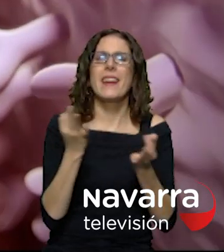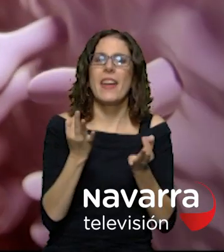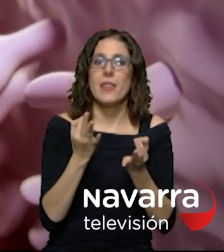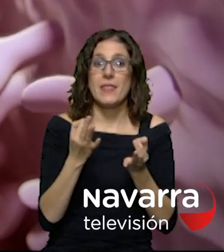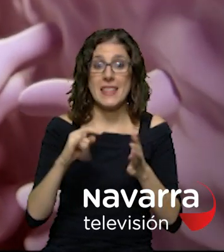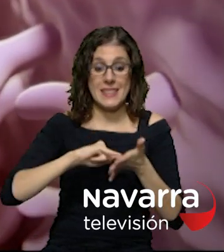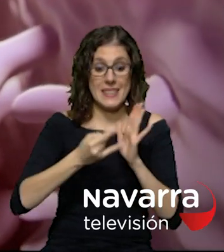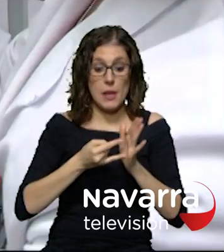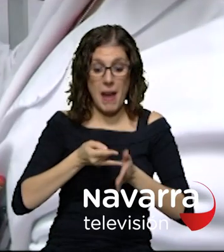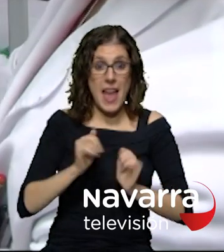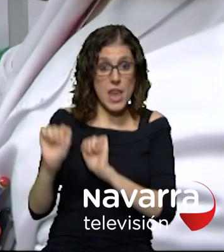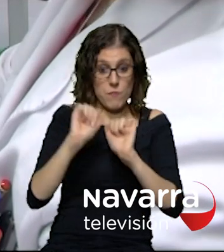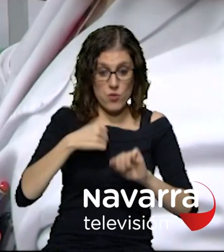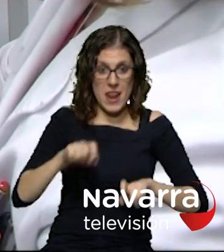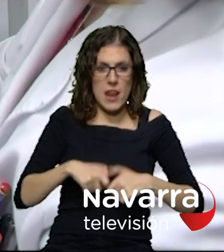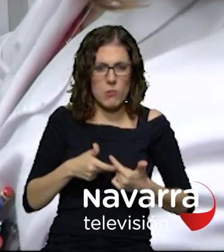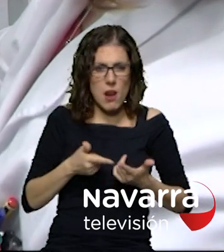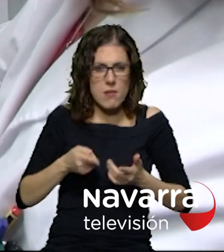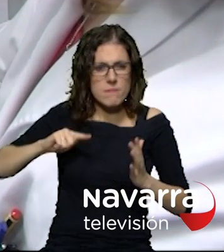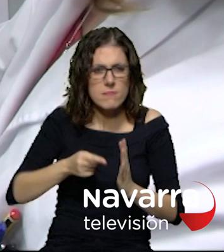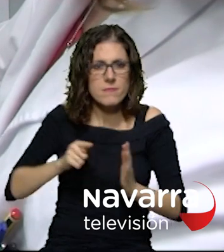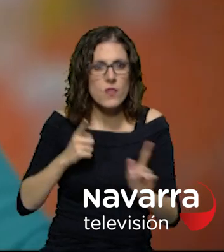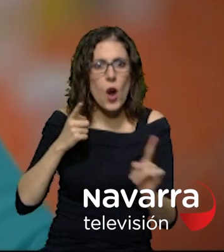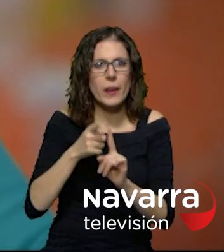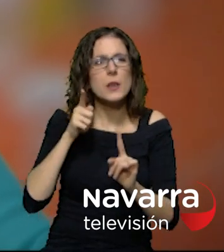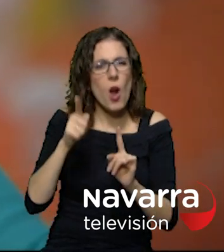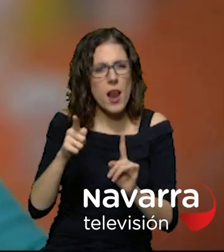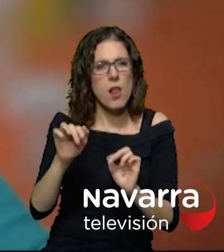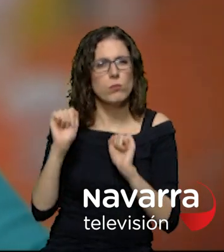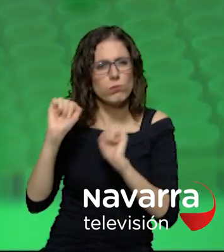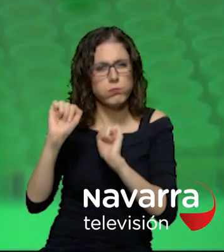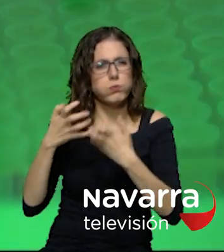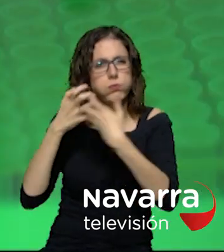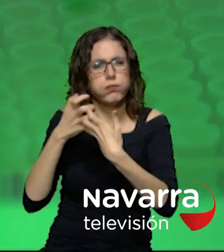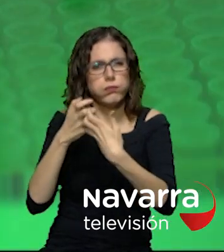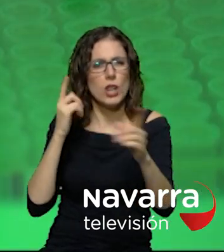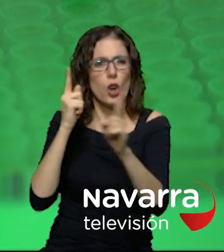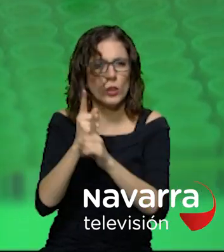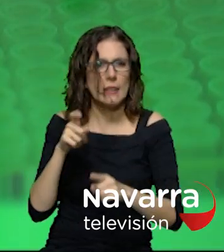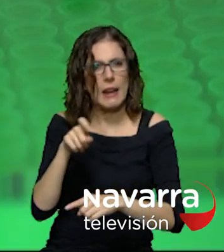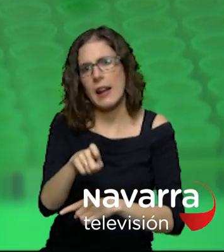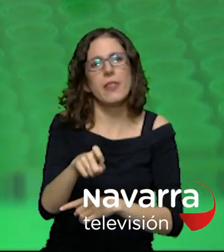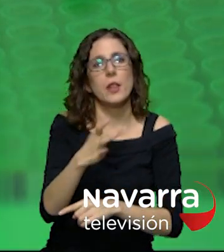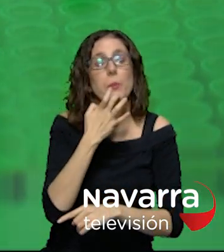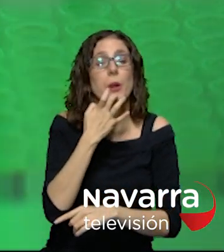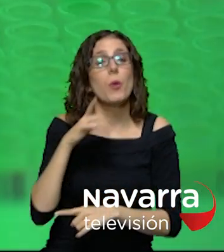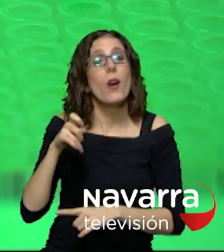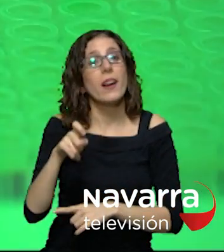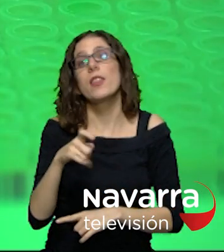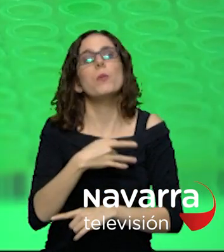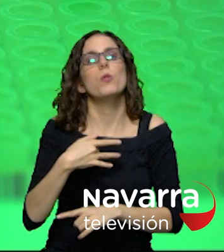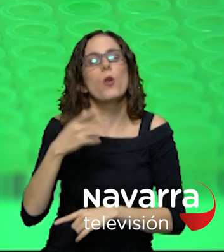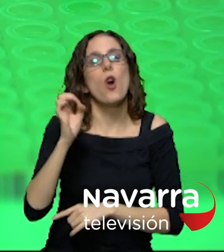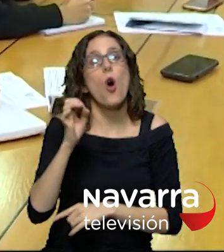contra las células tumorales en el abordaje del cáncer de pulmón del melanoma se han obtenido muy buenos resultados pero los expertos creen que el potencial de estas